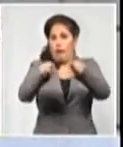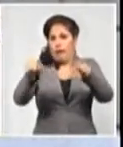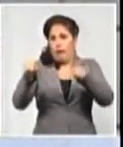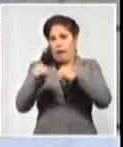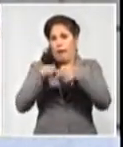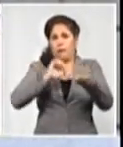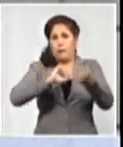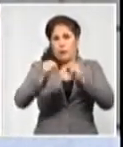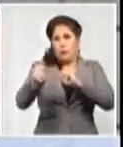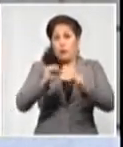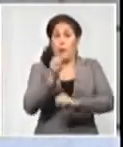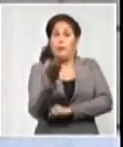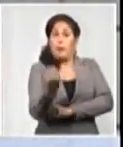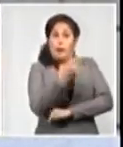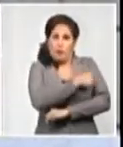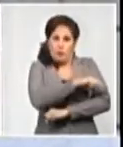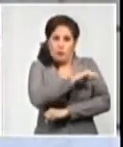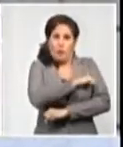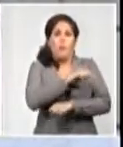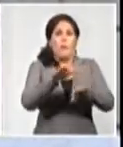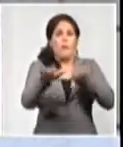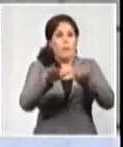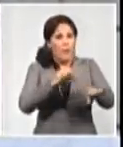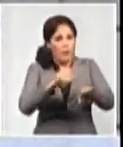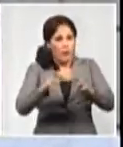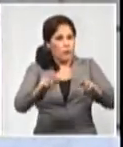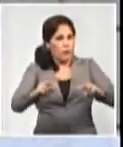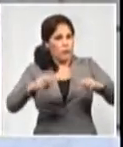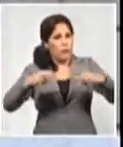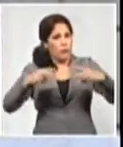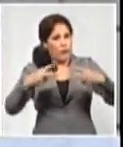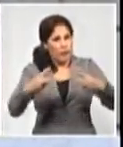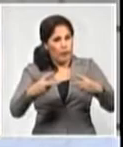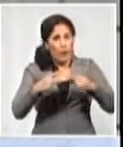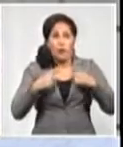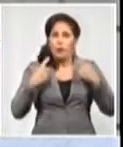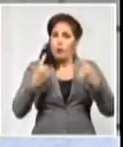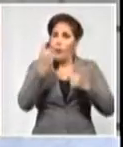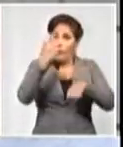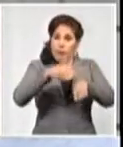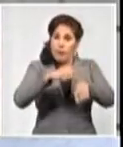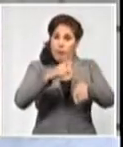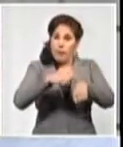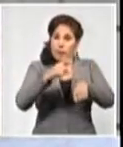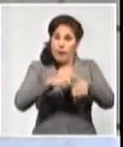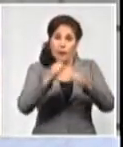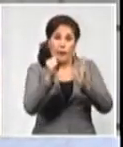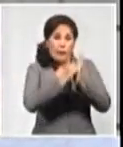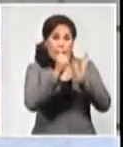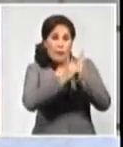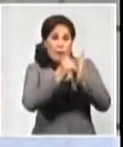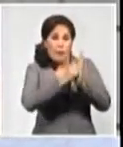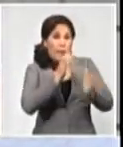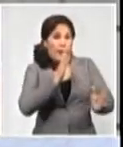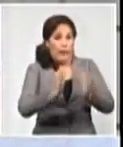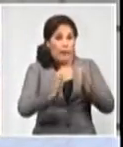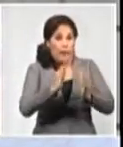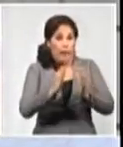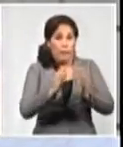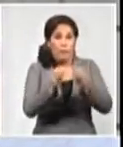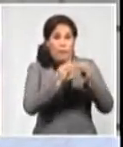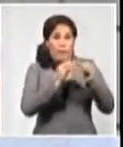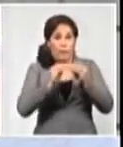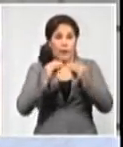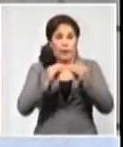quizás preparar otra vez las fuerzas que estuvieron en el primer momento de la pesquisa cuando estaba con la etapa de transmisión autóctona limitada